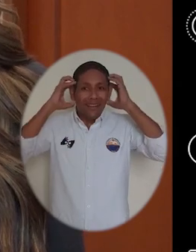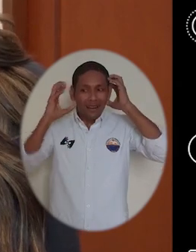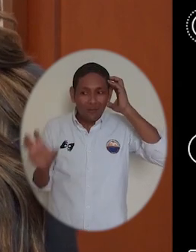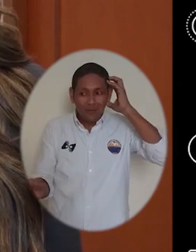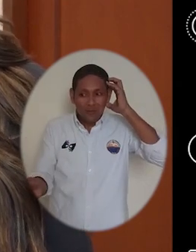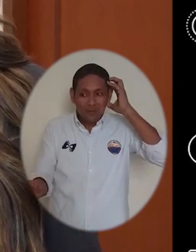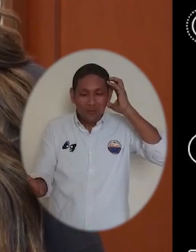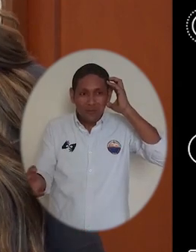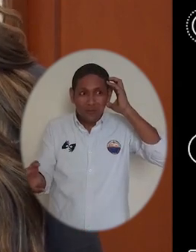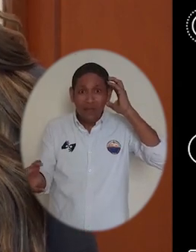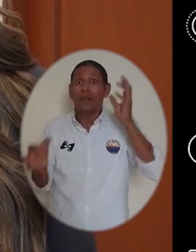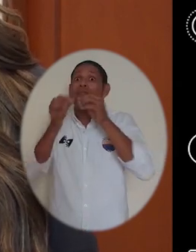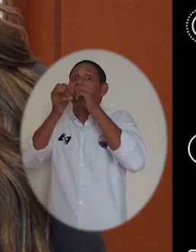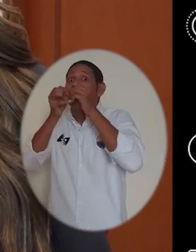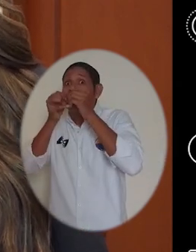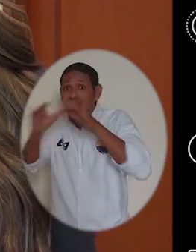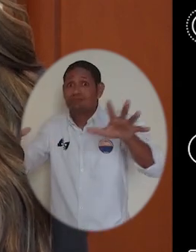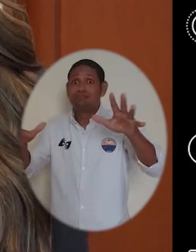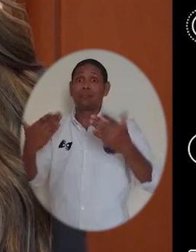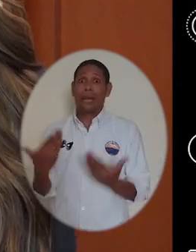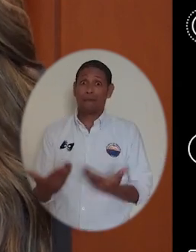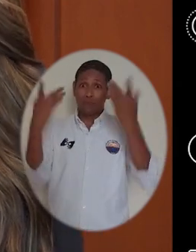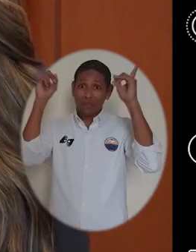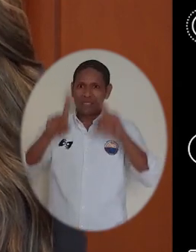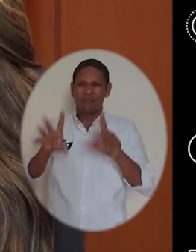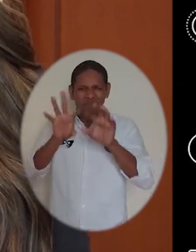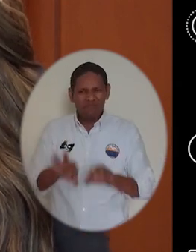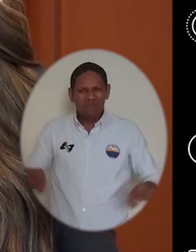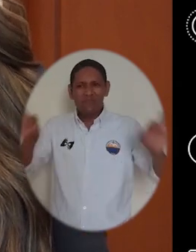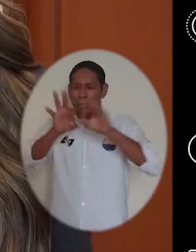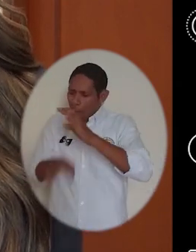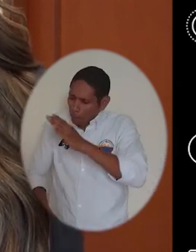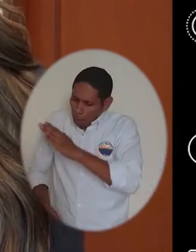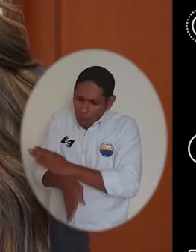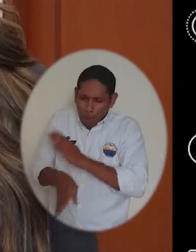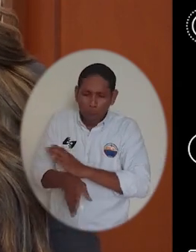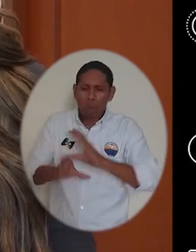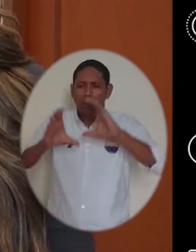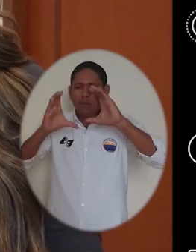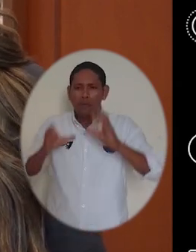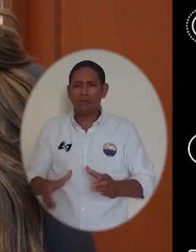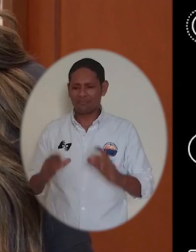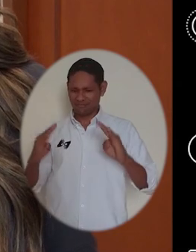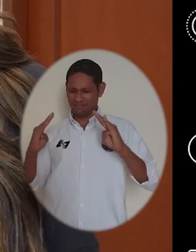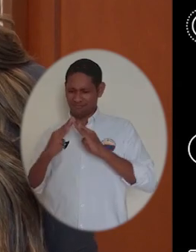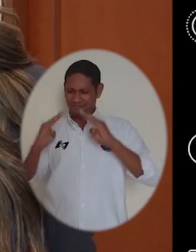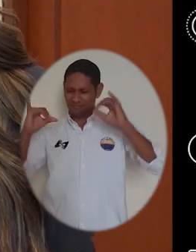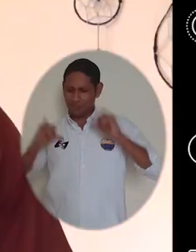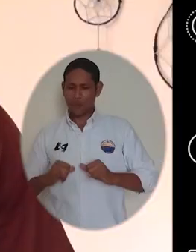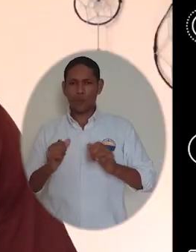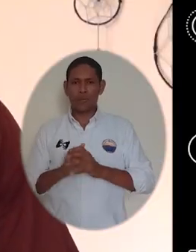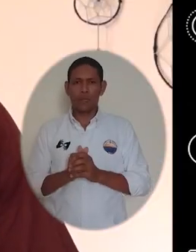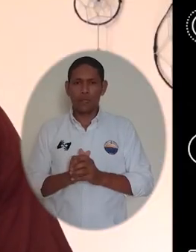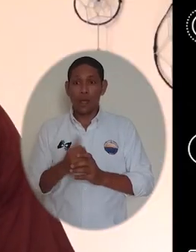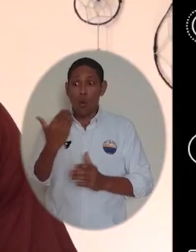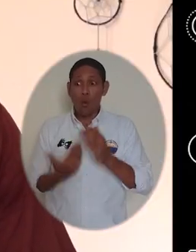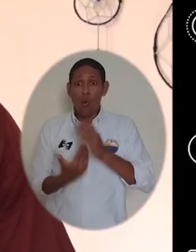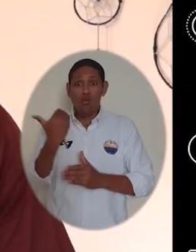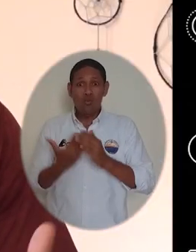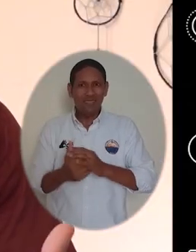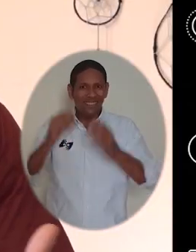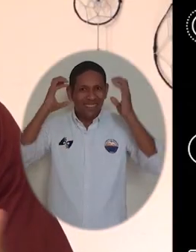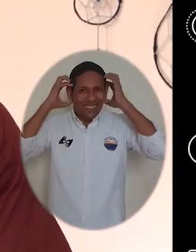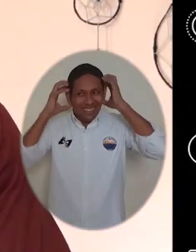Radio, nuestra emisora institucional se ha convertido en una nueva alternativa para continuar clases en el hogar. Entre los